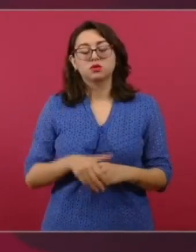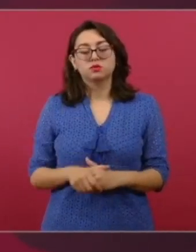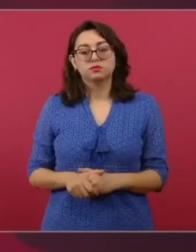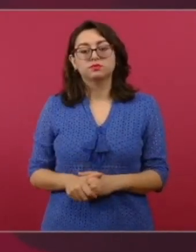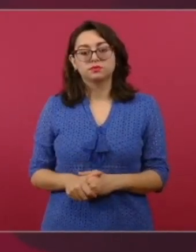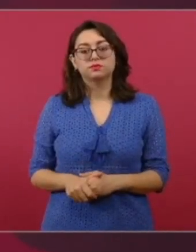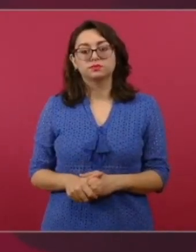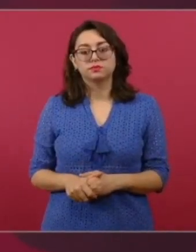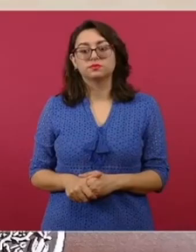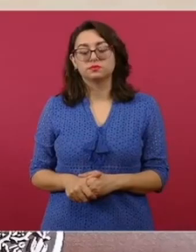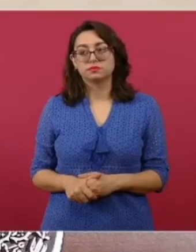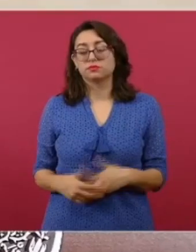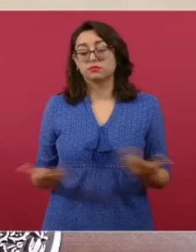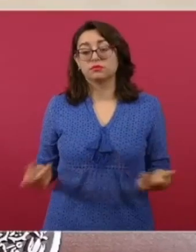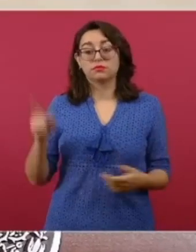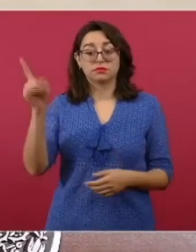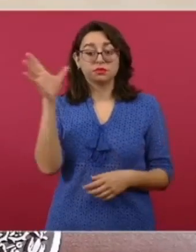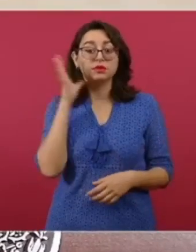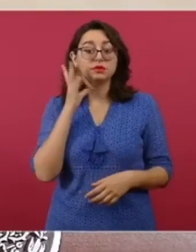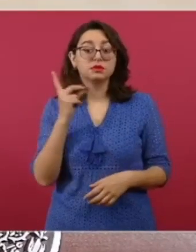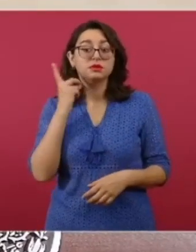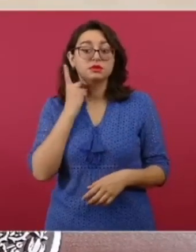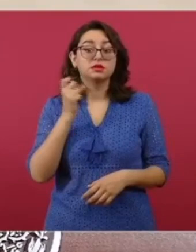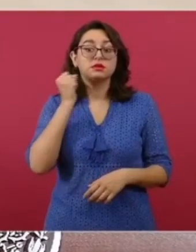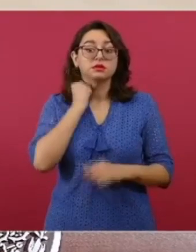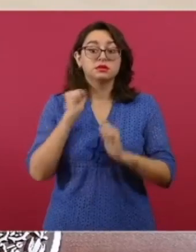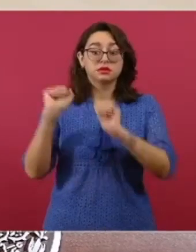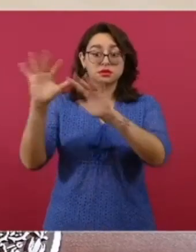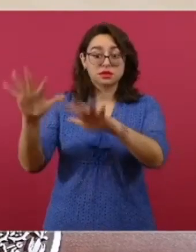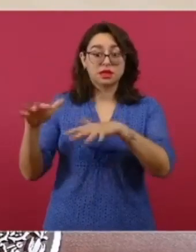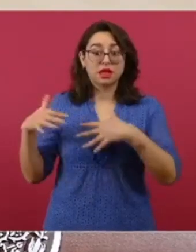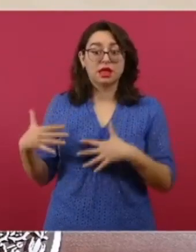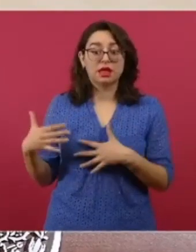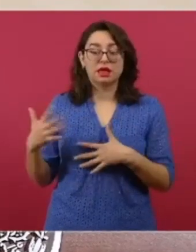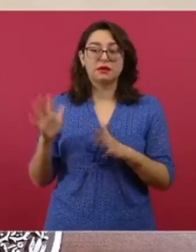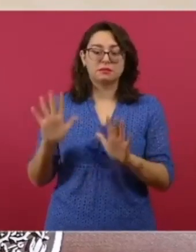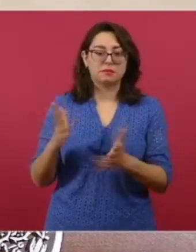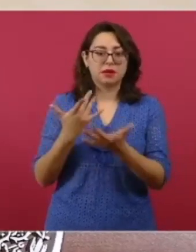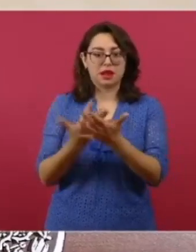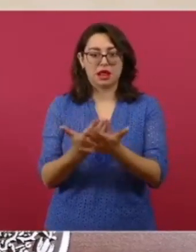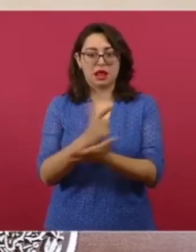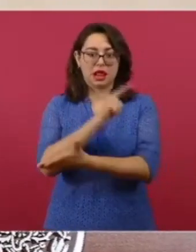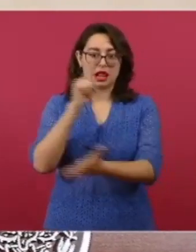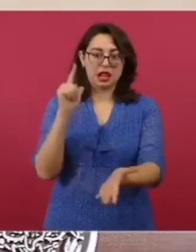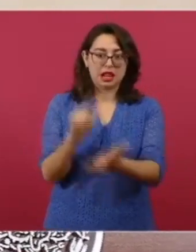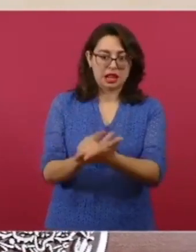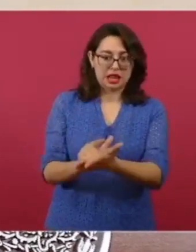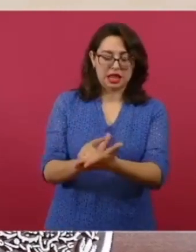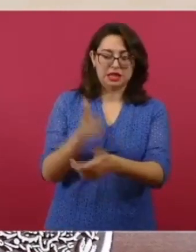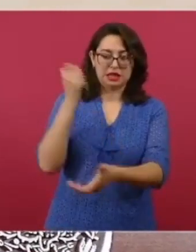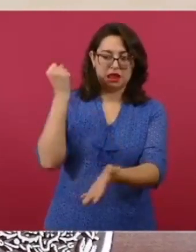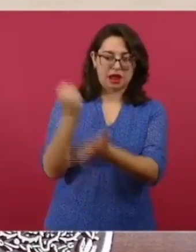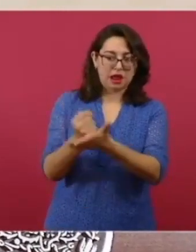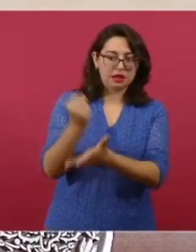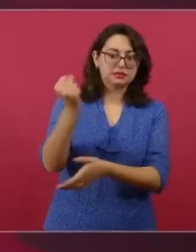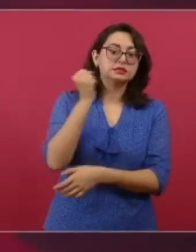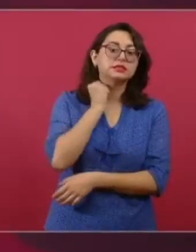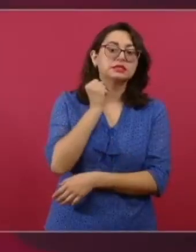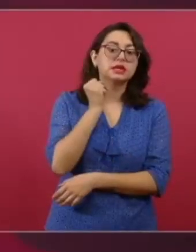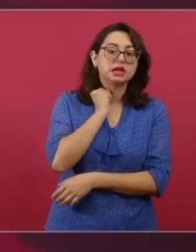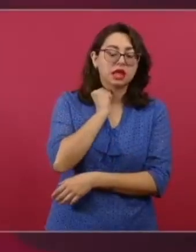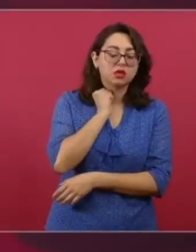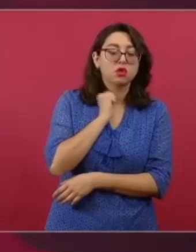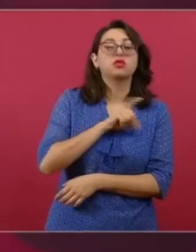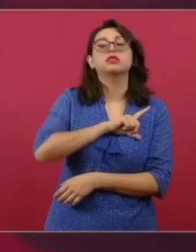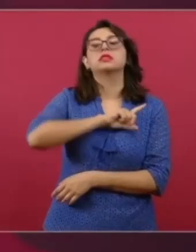para que se apruebe en el Senado la reforma legal y